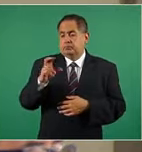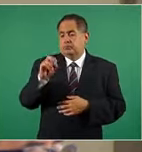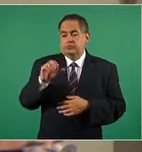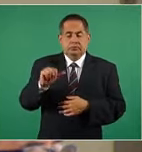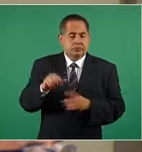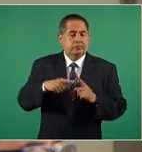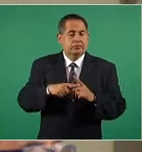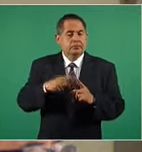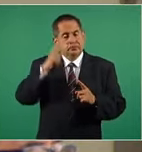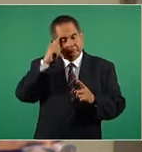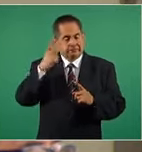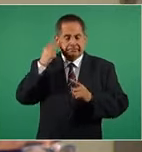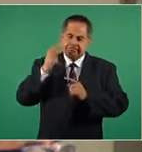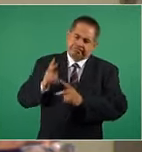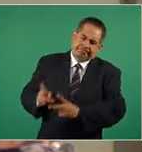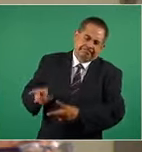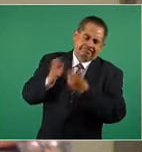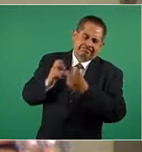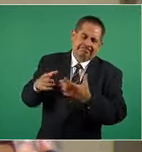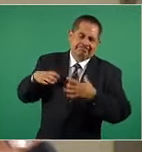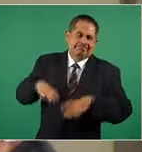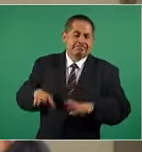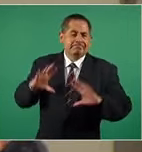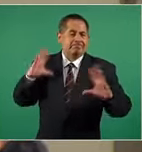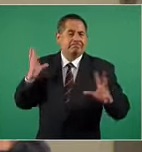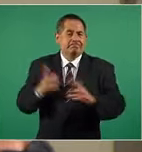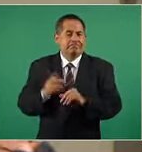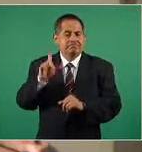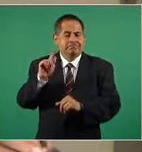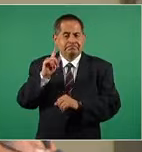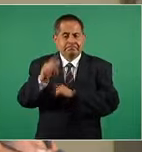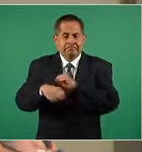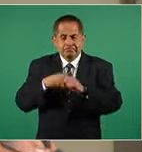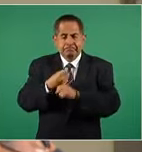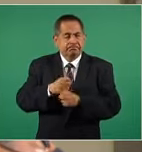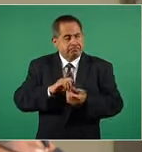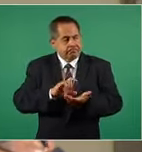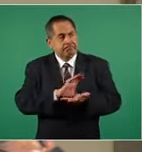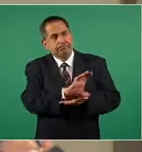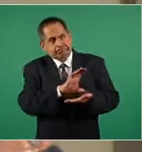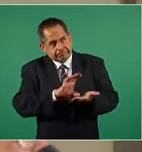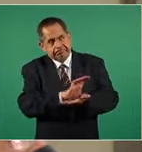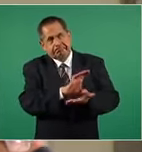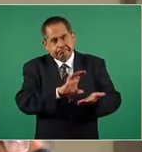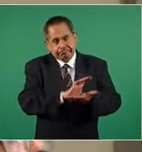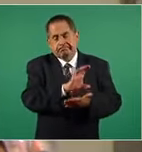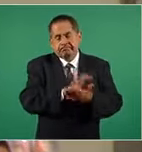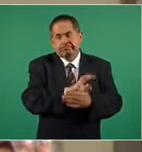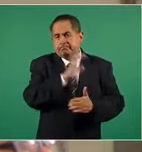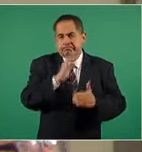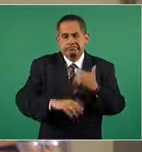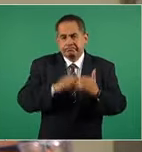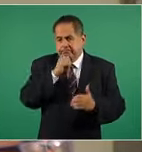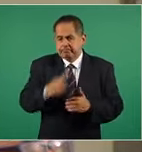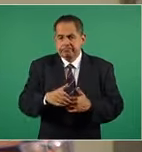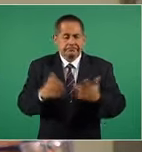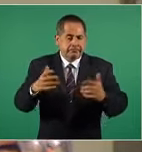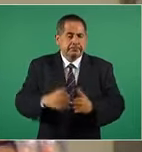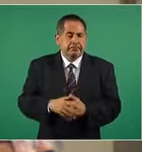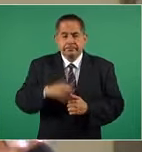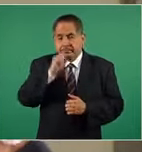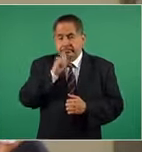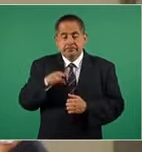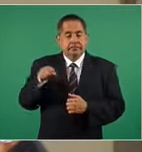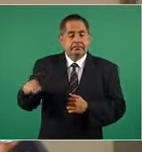donde se saqueó el país y en 70 años no vamos a poder pagar esa deuda, presidente. En ese sentido, también en